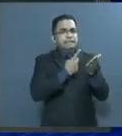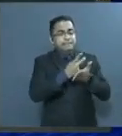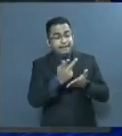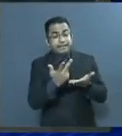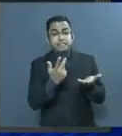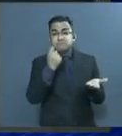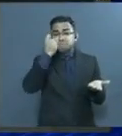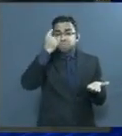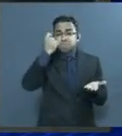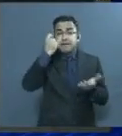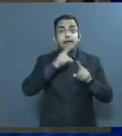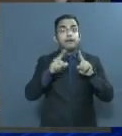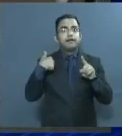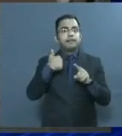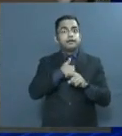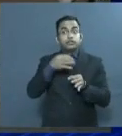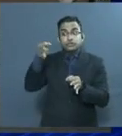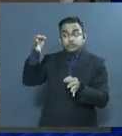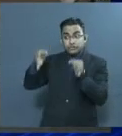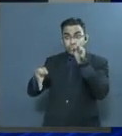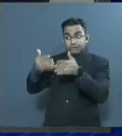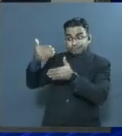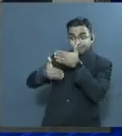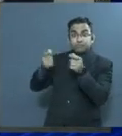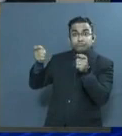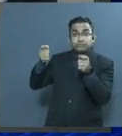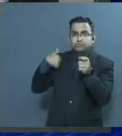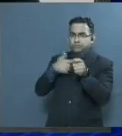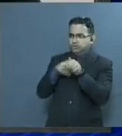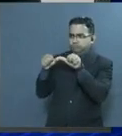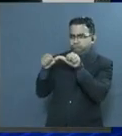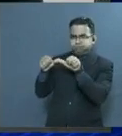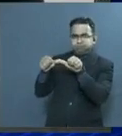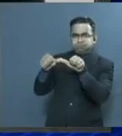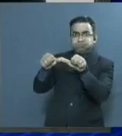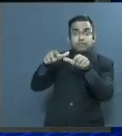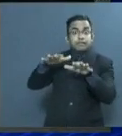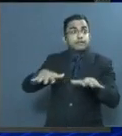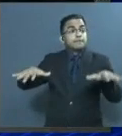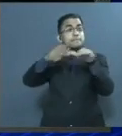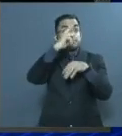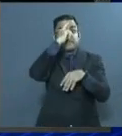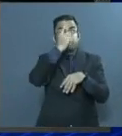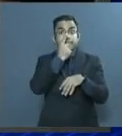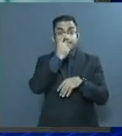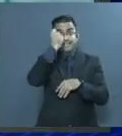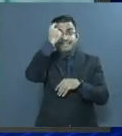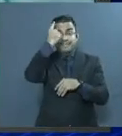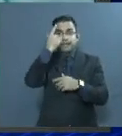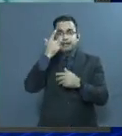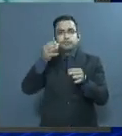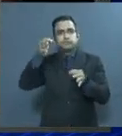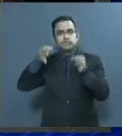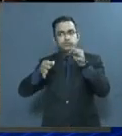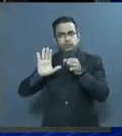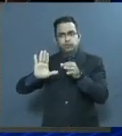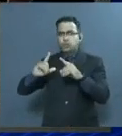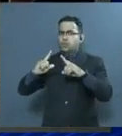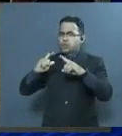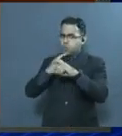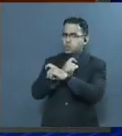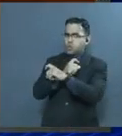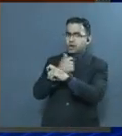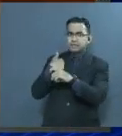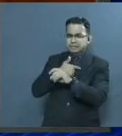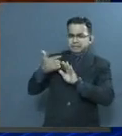continuidad a la Administración Judicial en todo el país, pese a la complejidad de la Organización Judicial Dominicana,